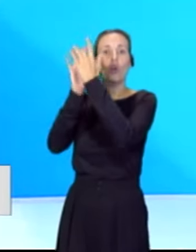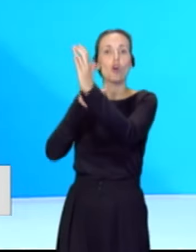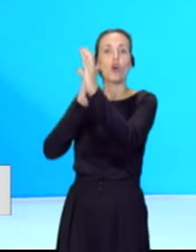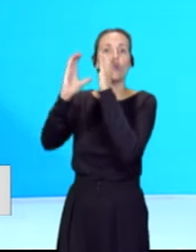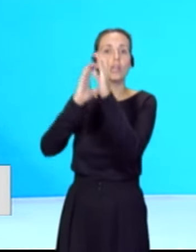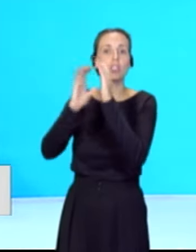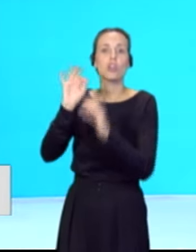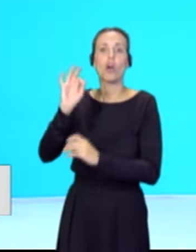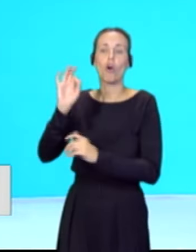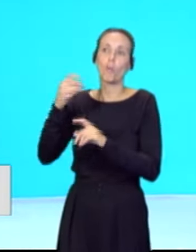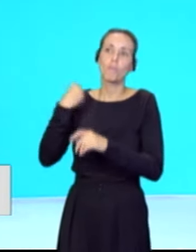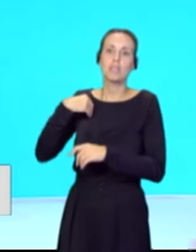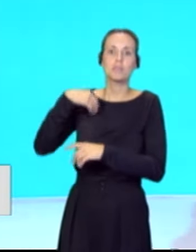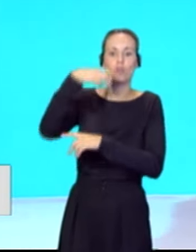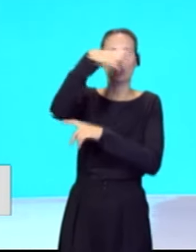de satélites,